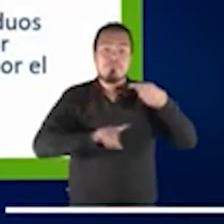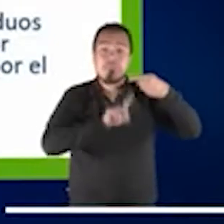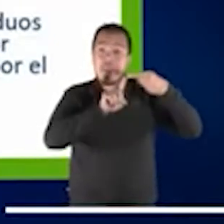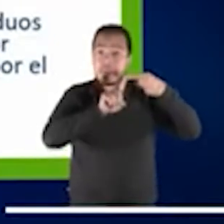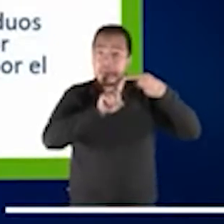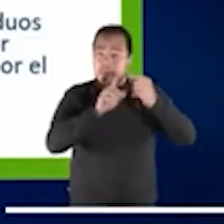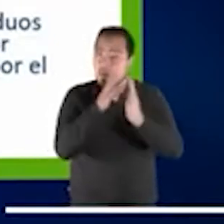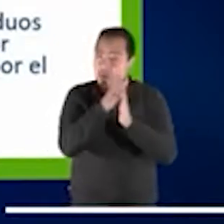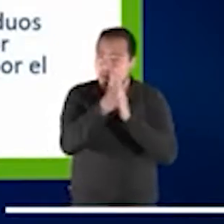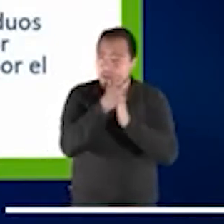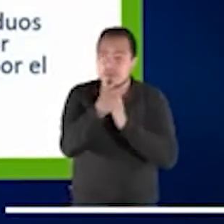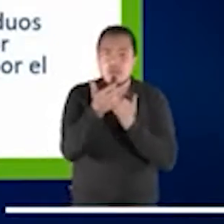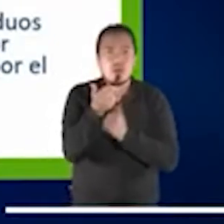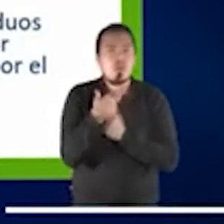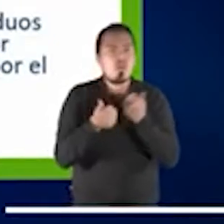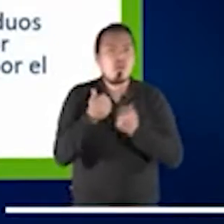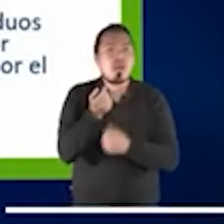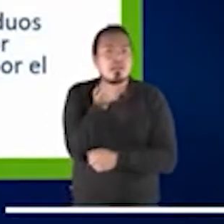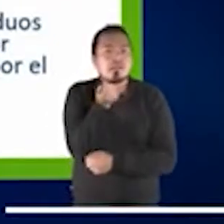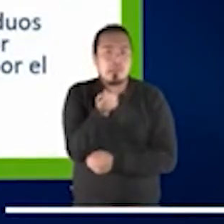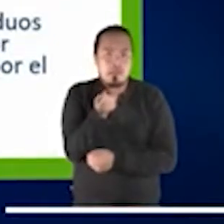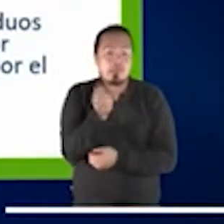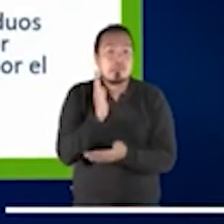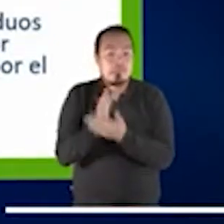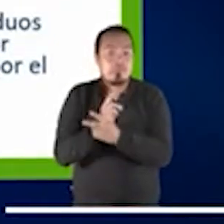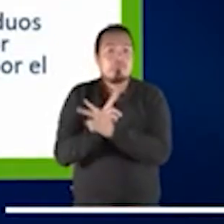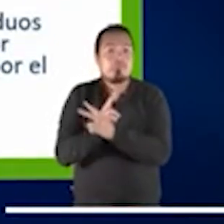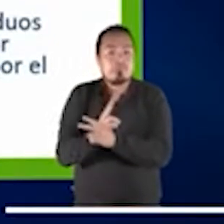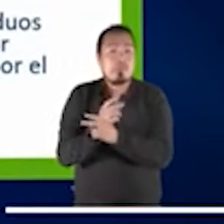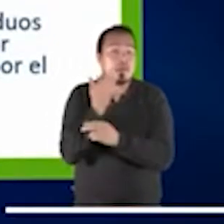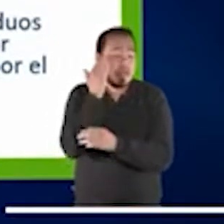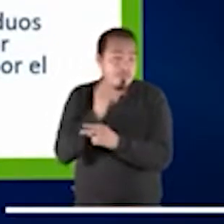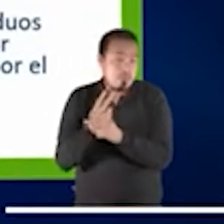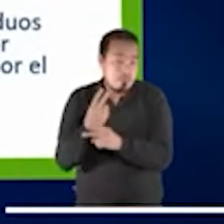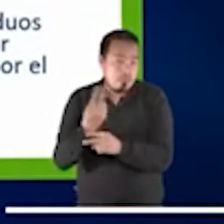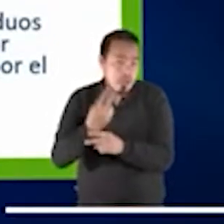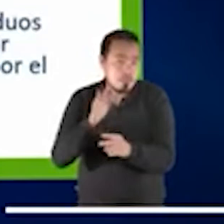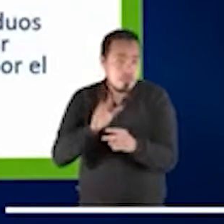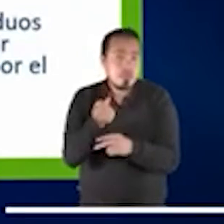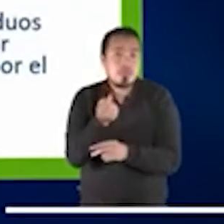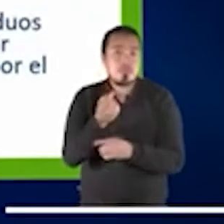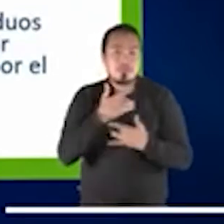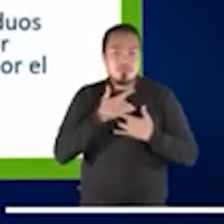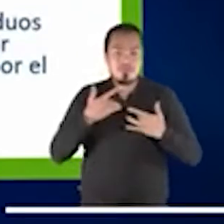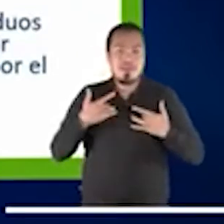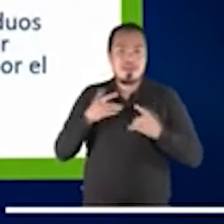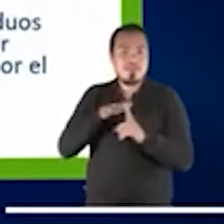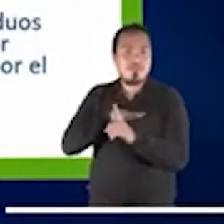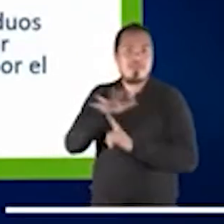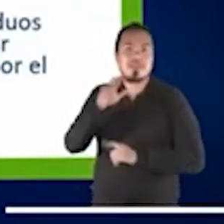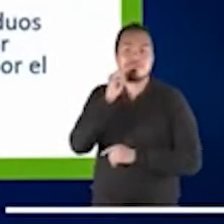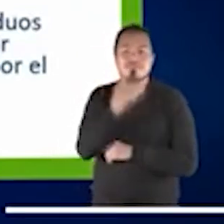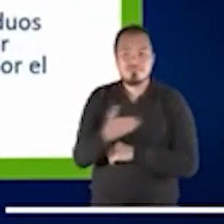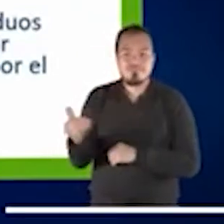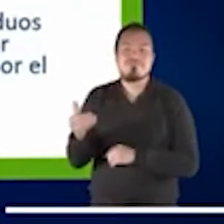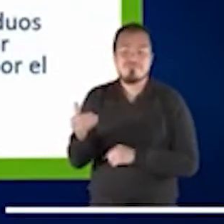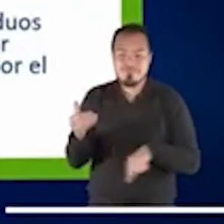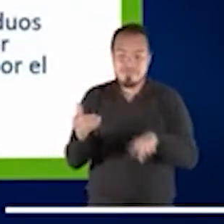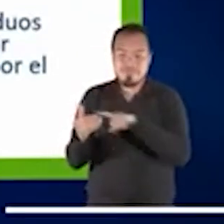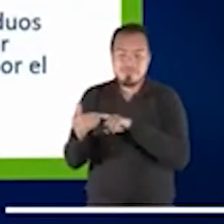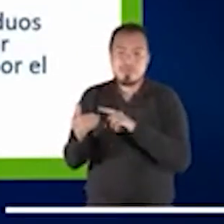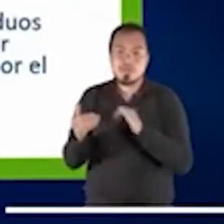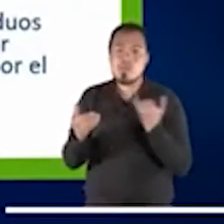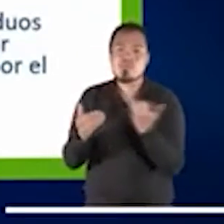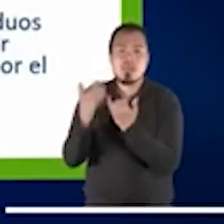que presenta la salud física de los niños privados de libertad.